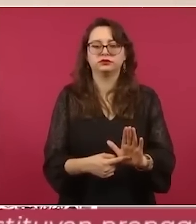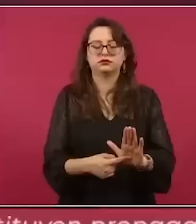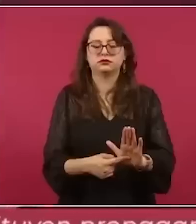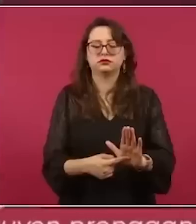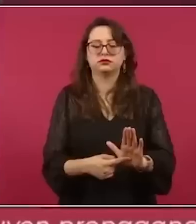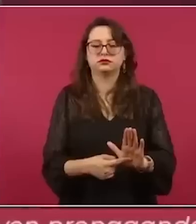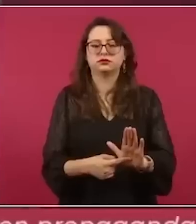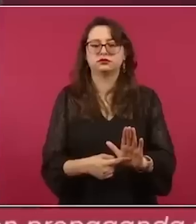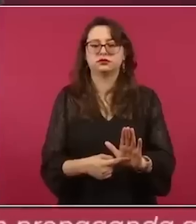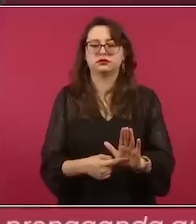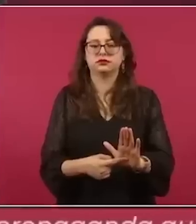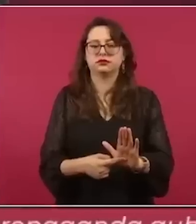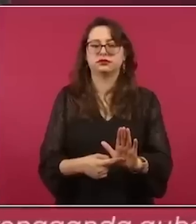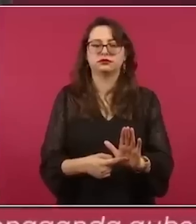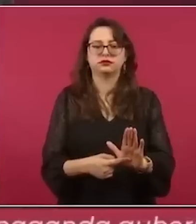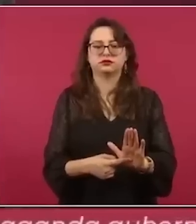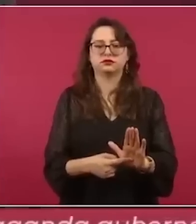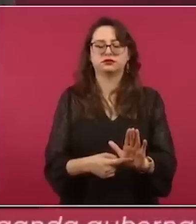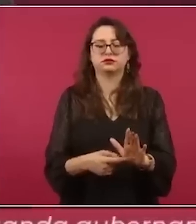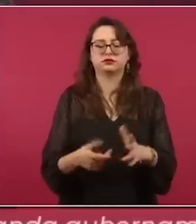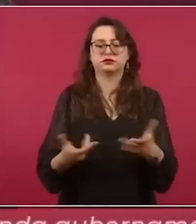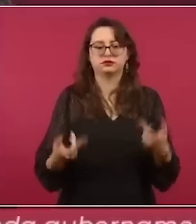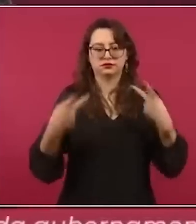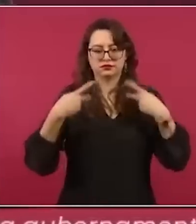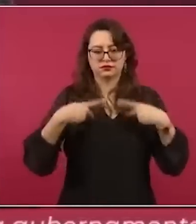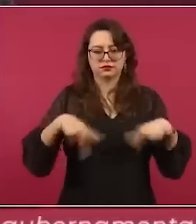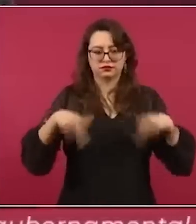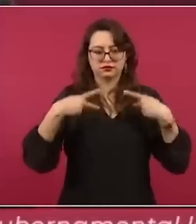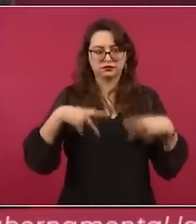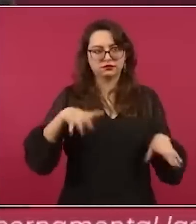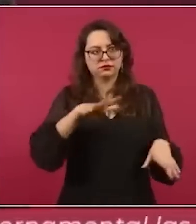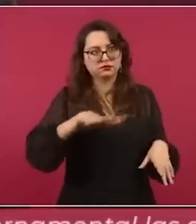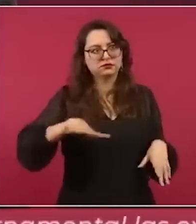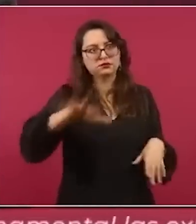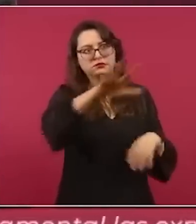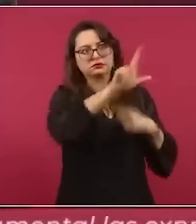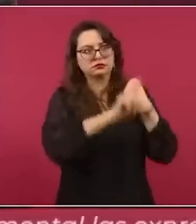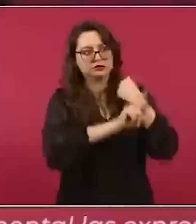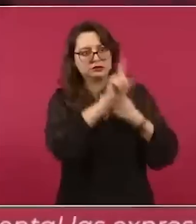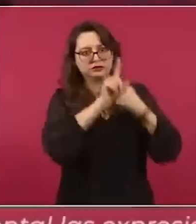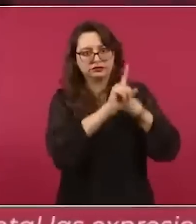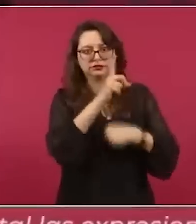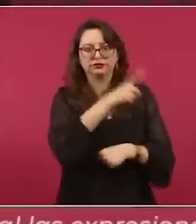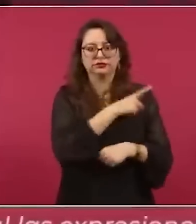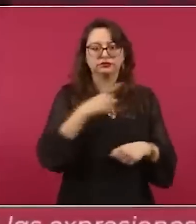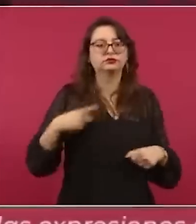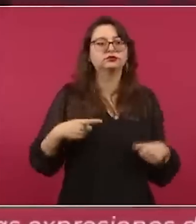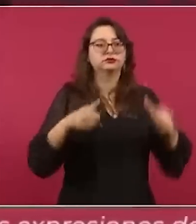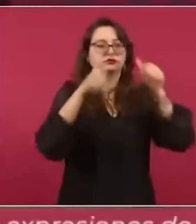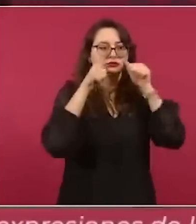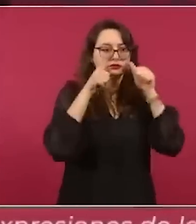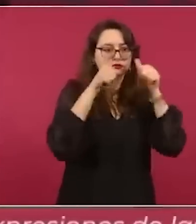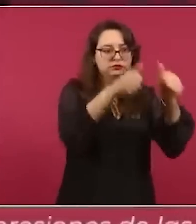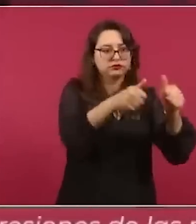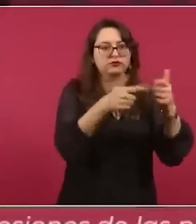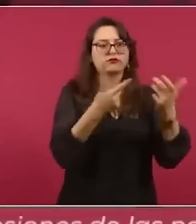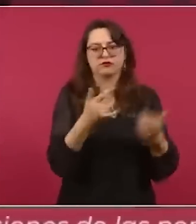el problema como es y que se mantenga la cooperación